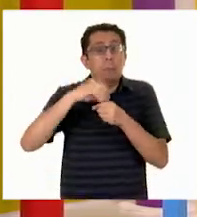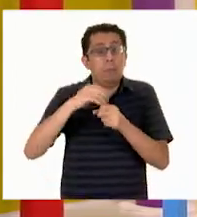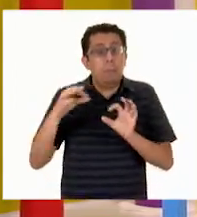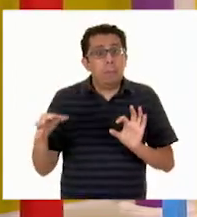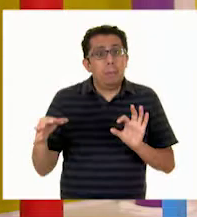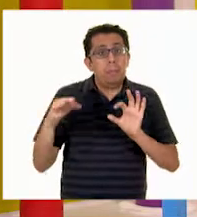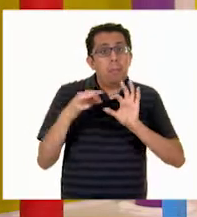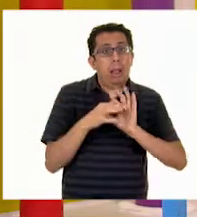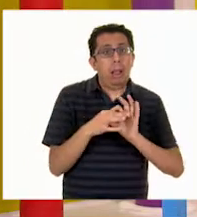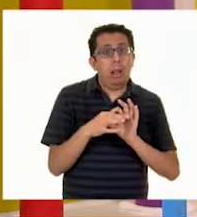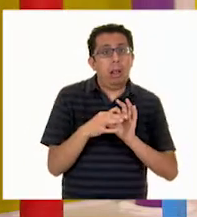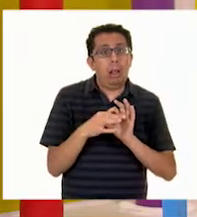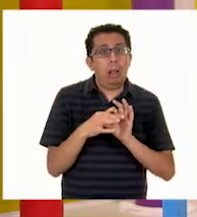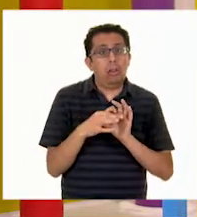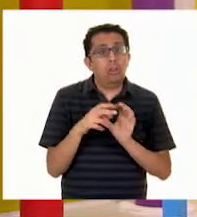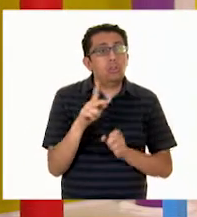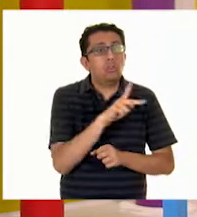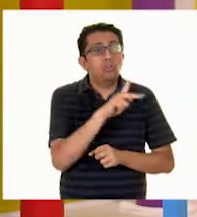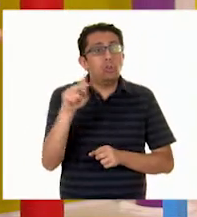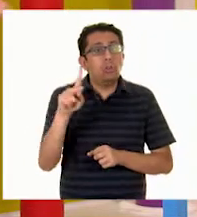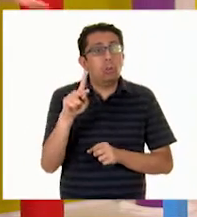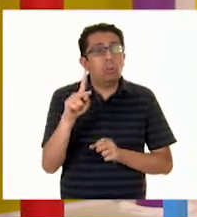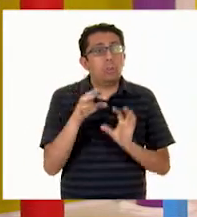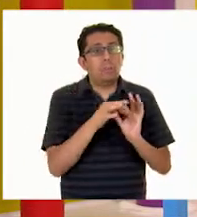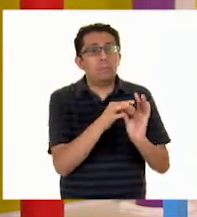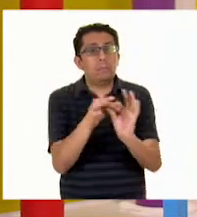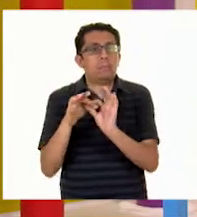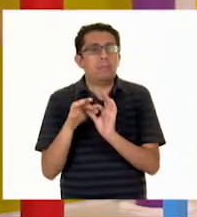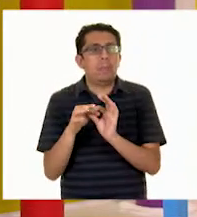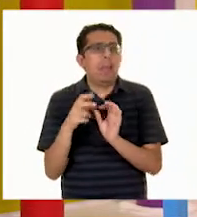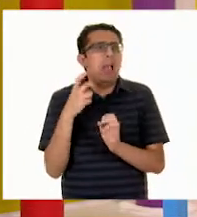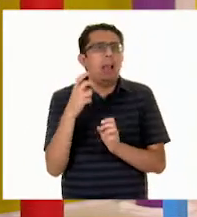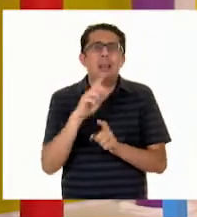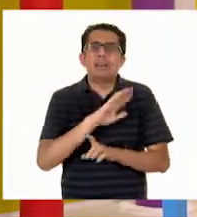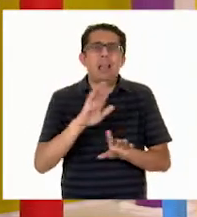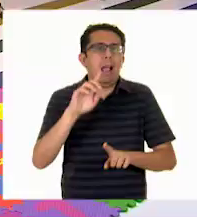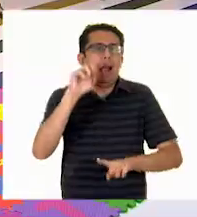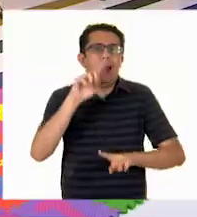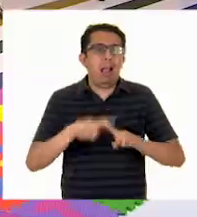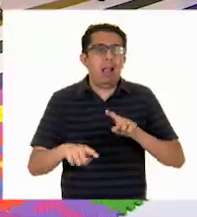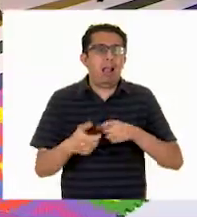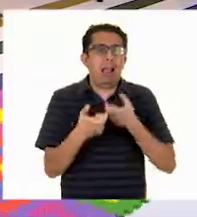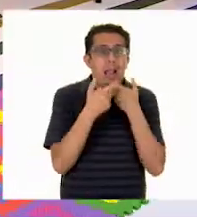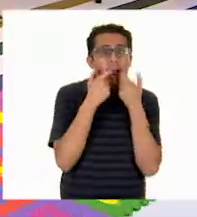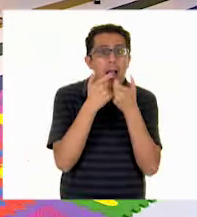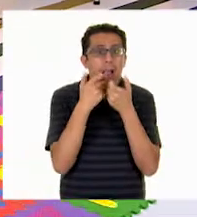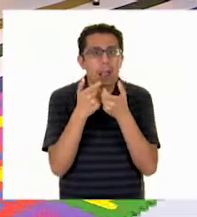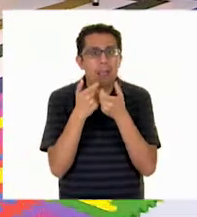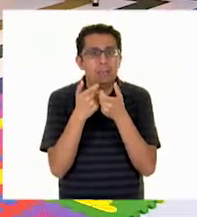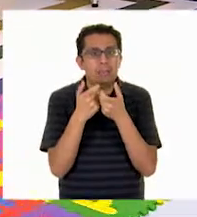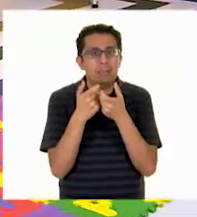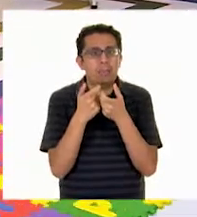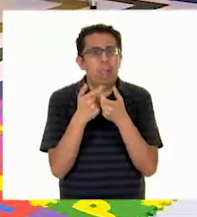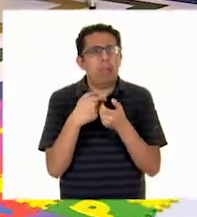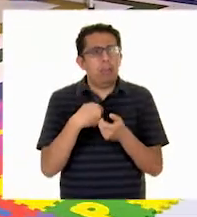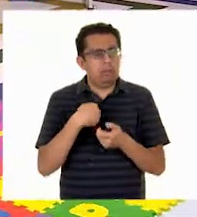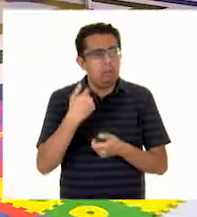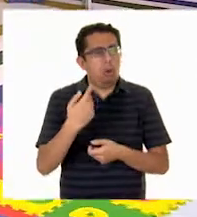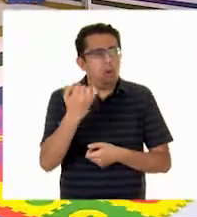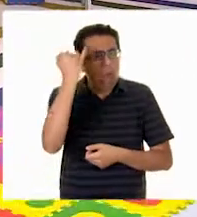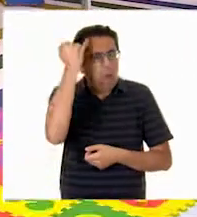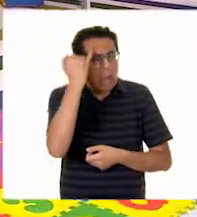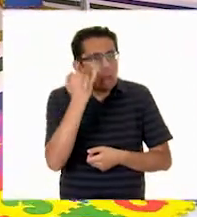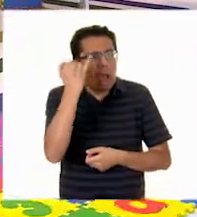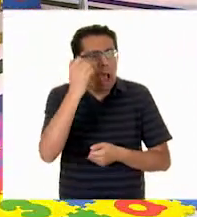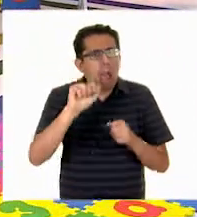nosotros, de un todo. Claro. Y entonces así no habría risas, ¿verdad? Y se me ocurre que la manera de empoderar, es decir, de